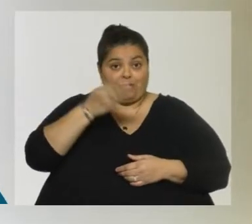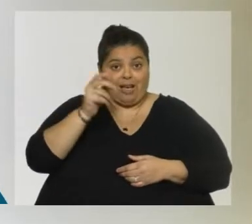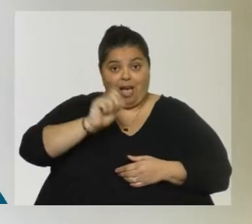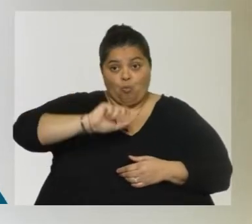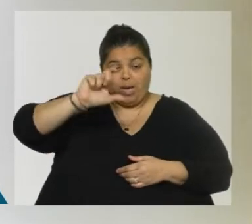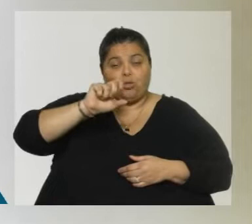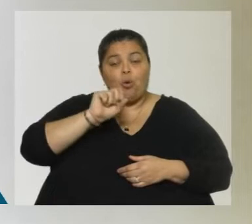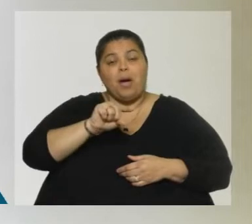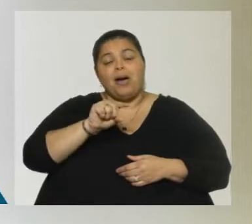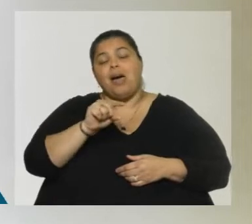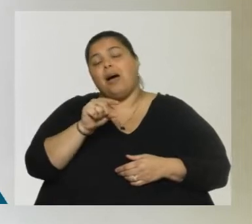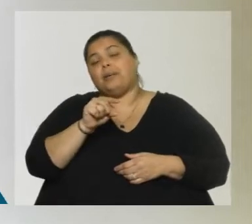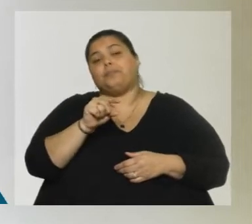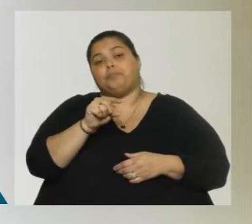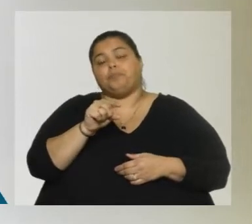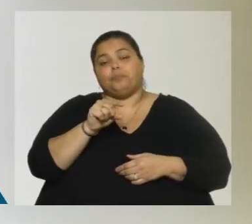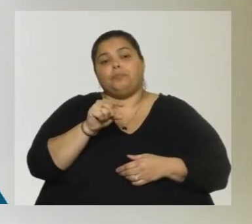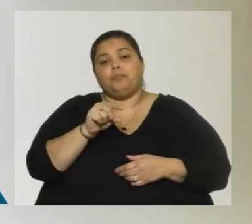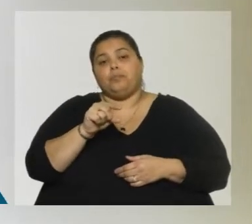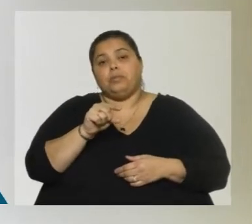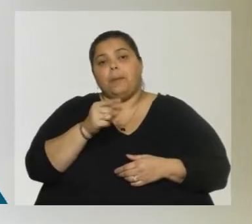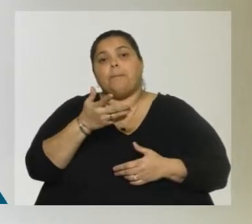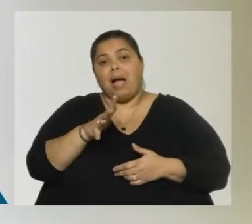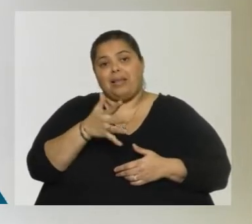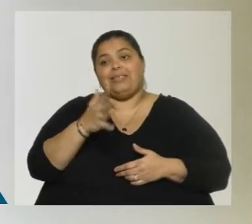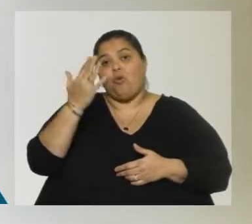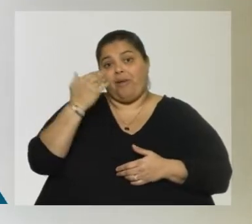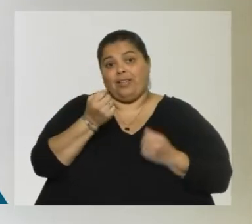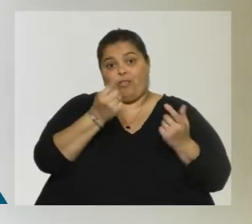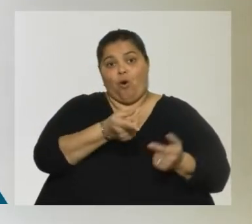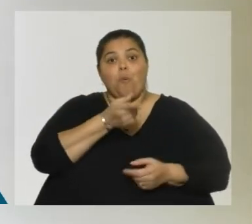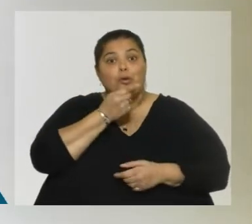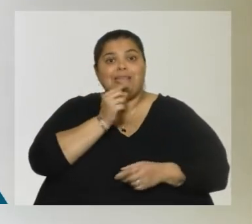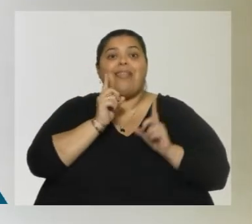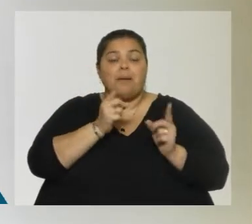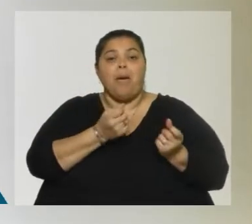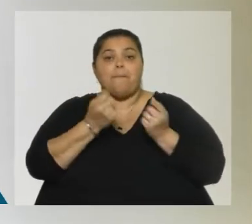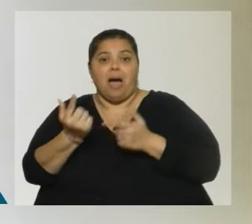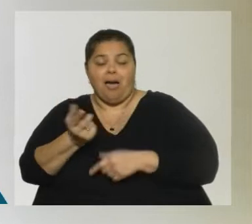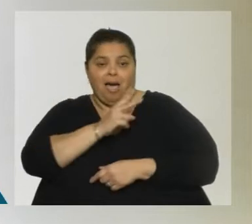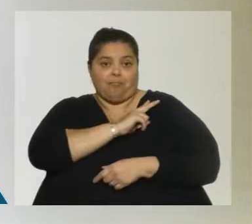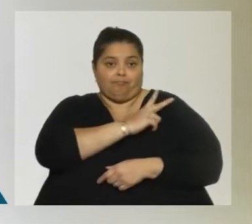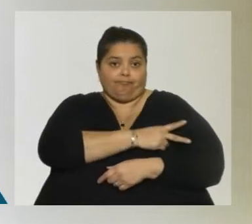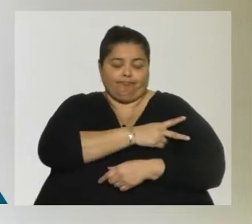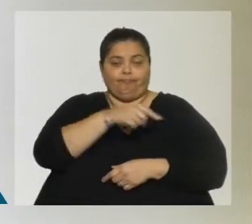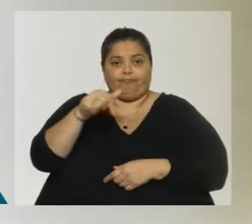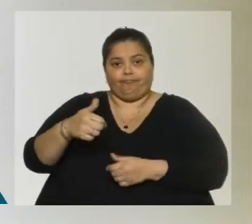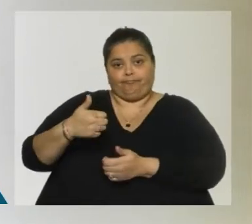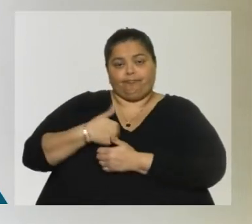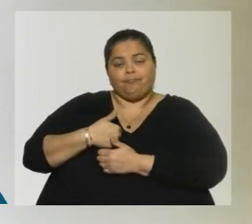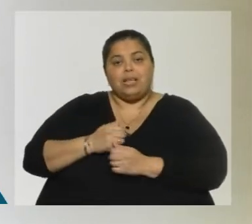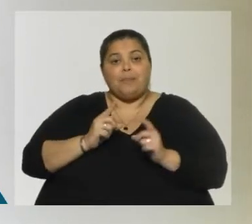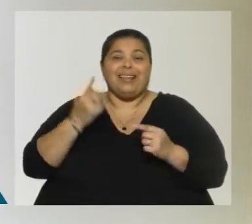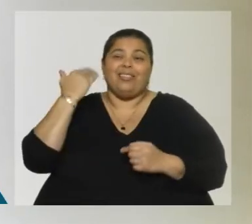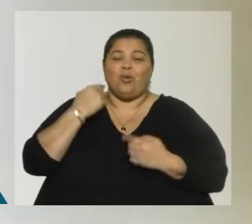significativo y bastante parecido al que se le dio a la policía para el personal subalterno también, que es una discusión que venimos